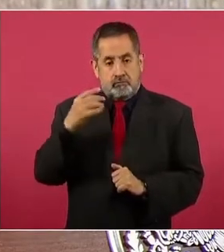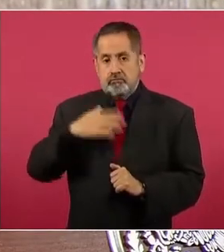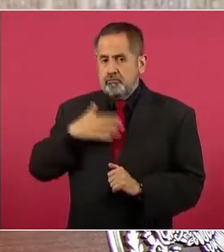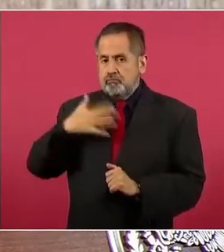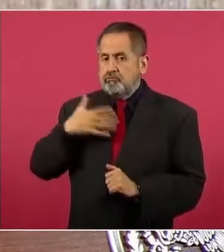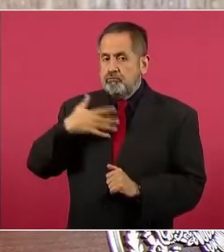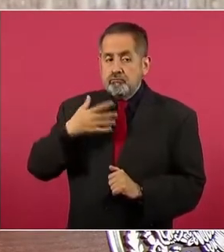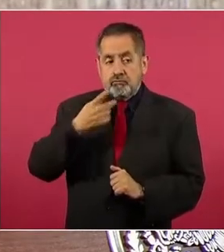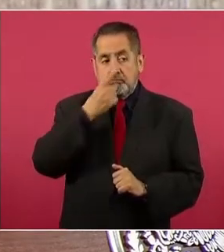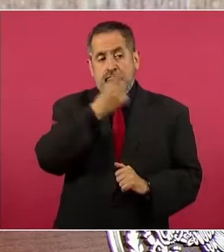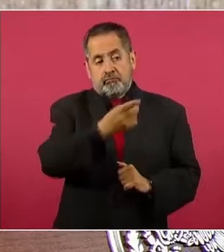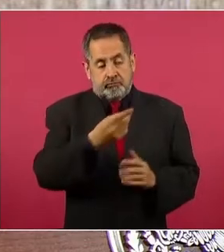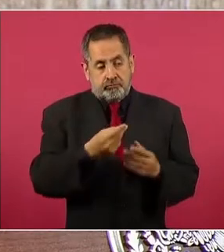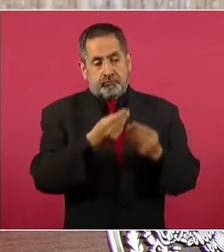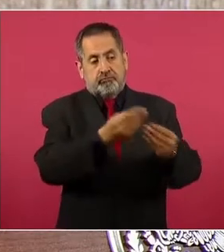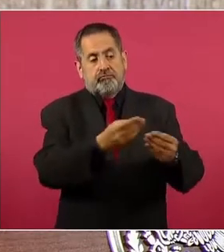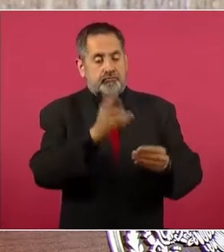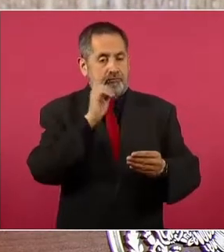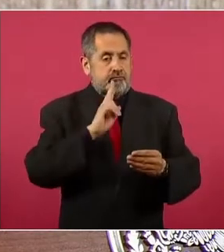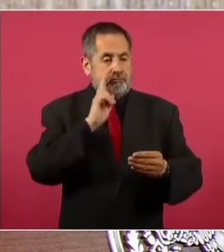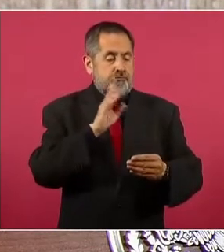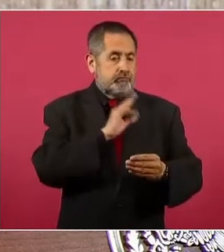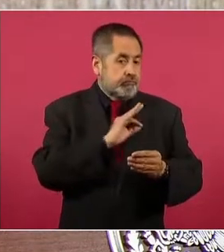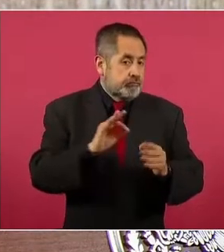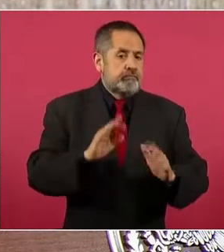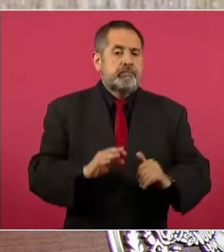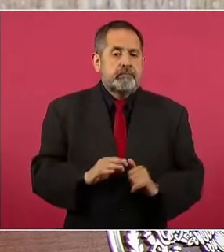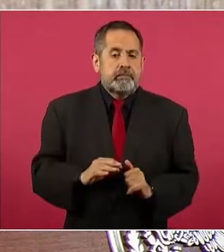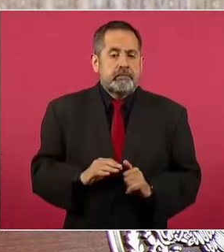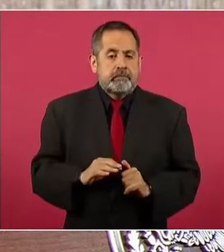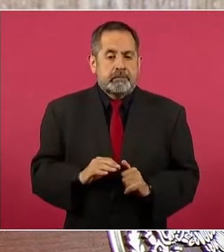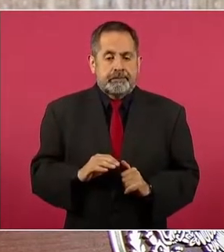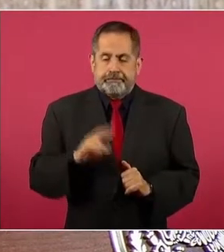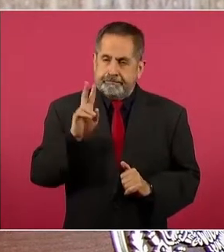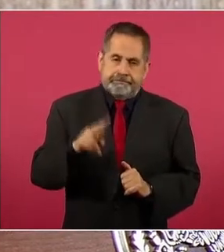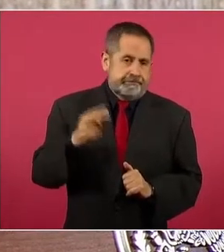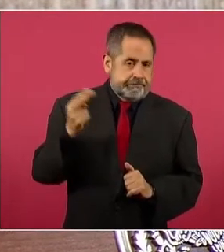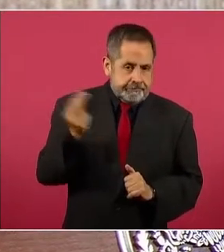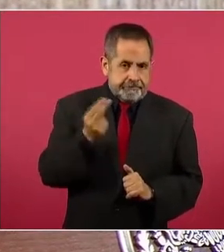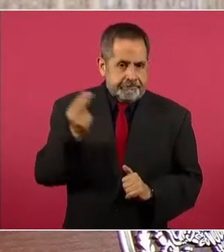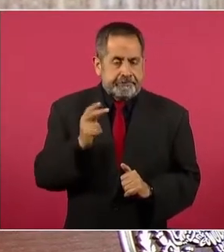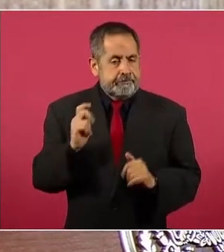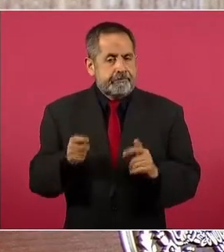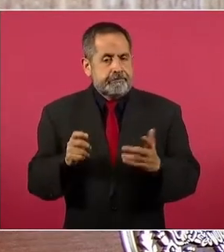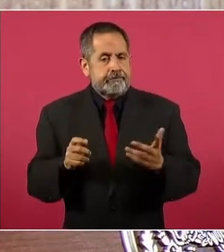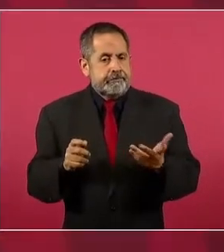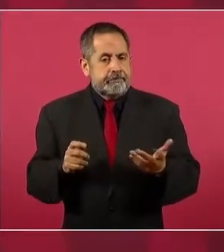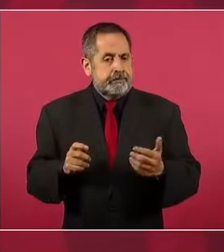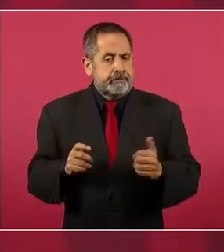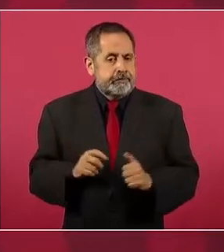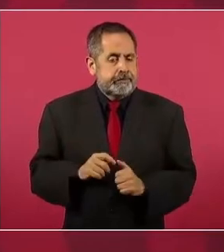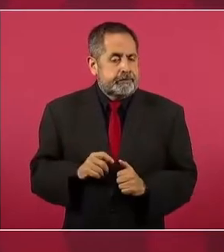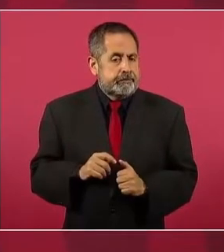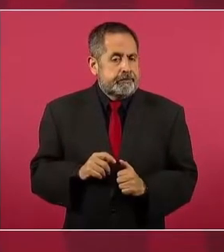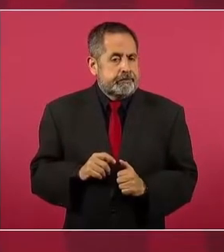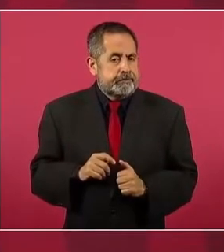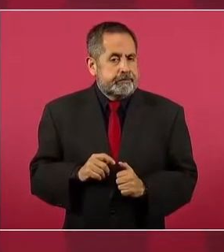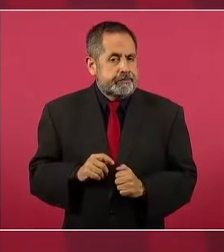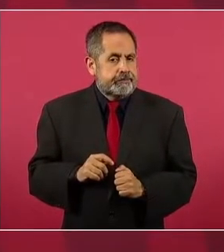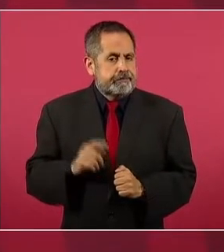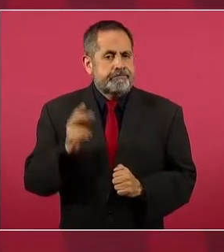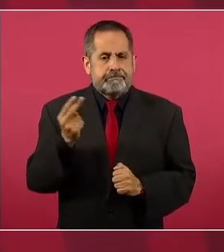la necesidad de que